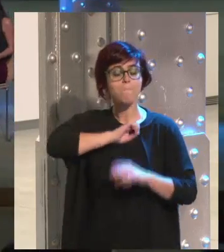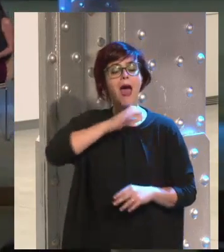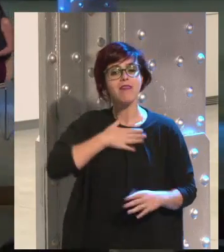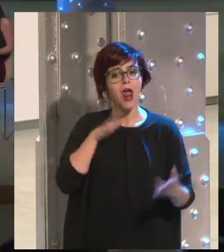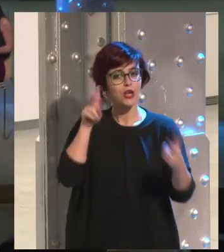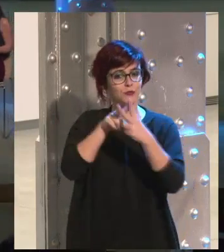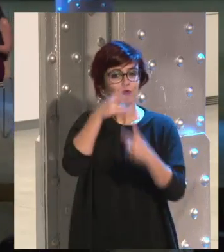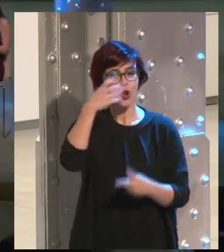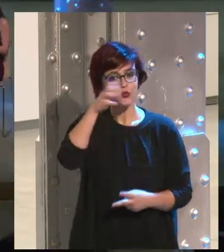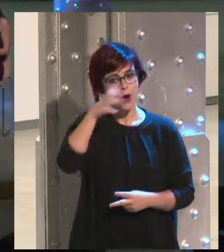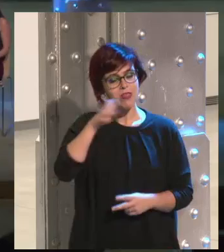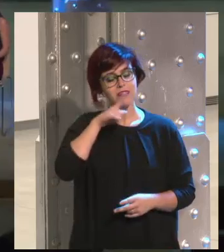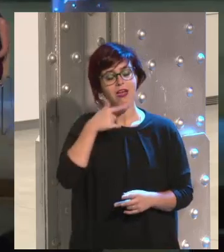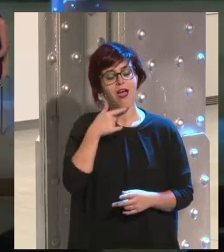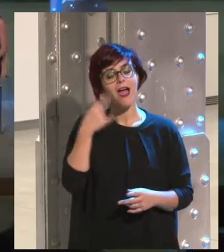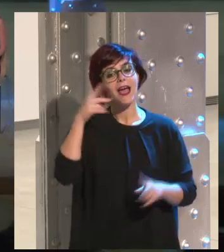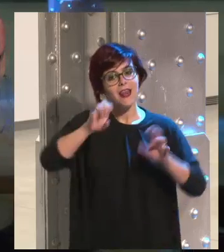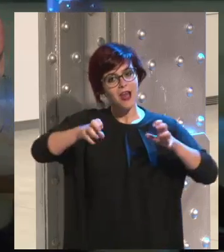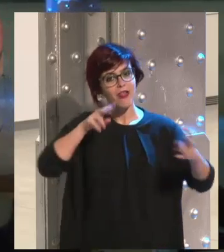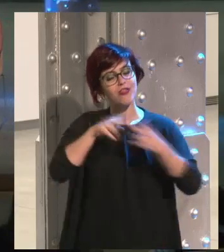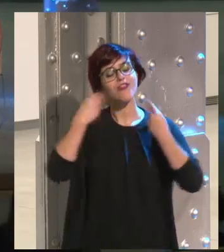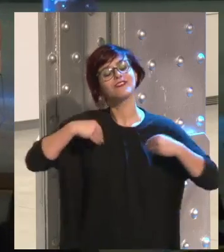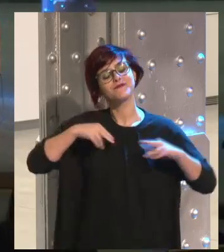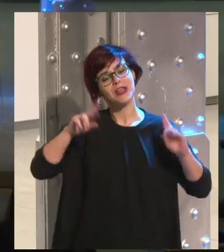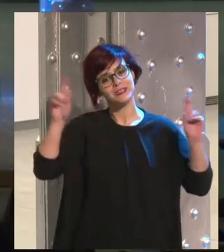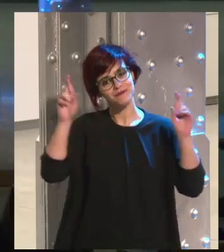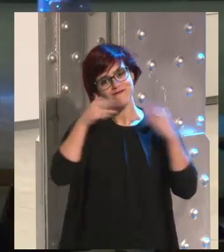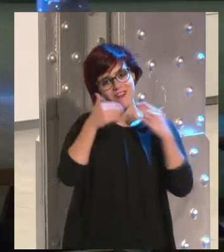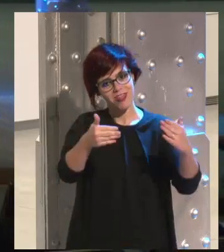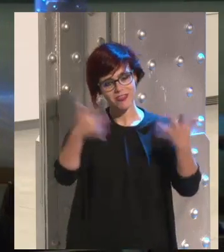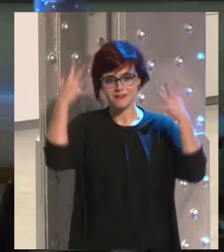venir y espero que hayáis disfrutado y aprendido tanto como nosotros gracias a todos gracias